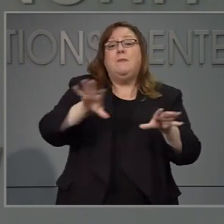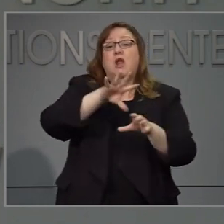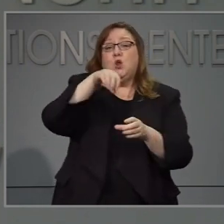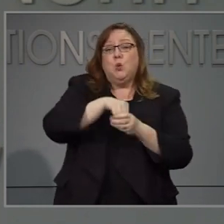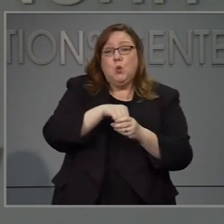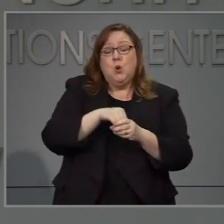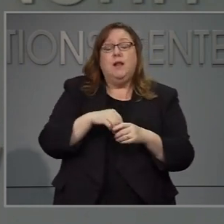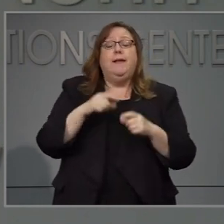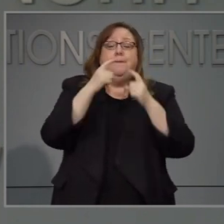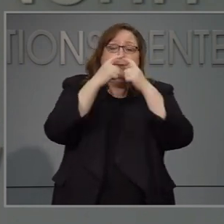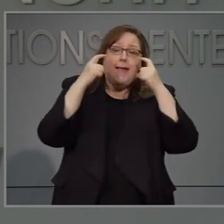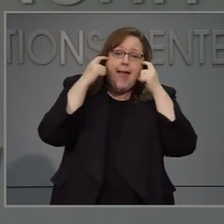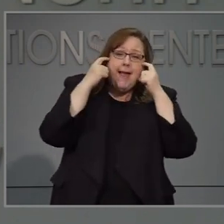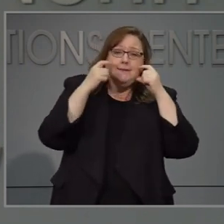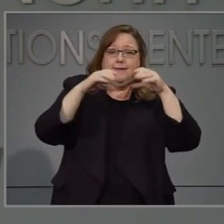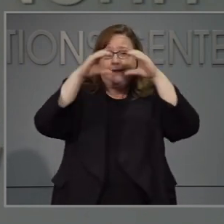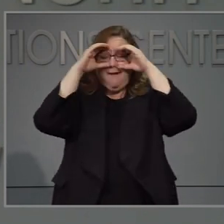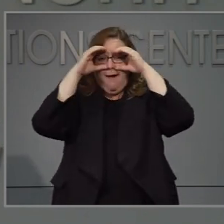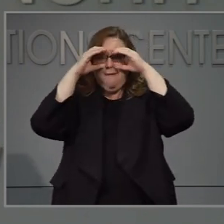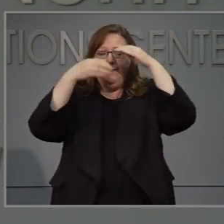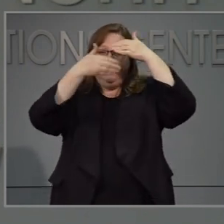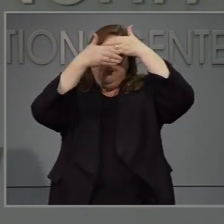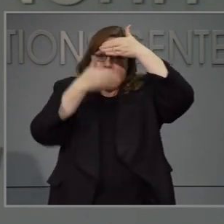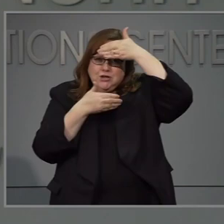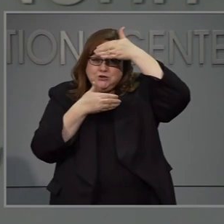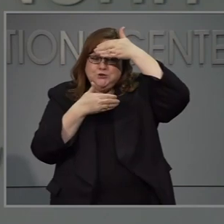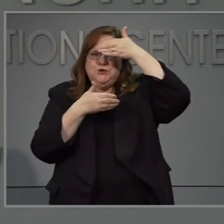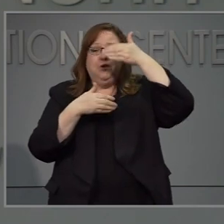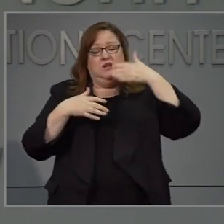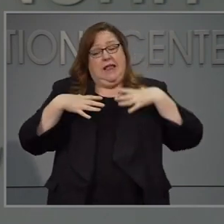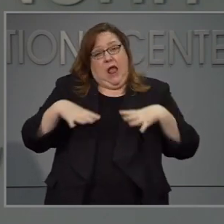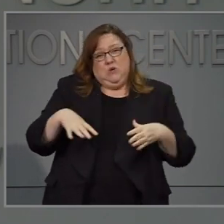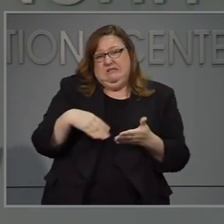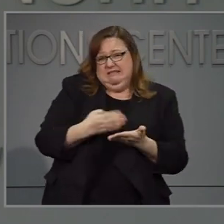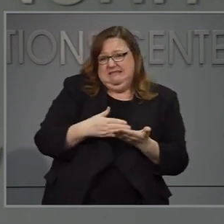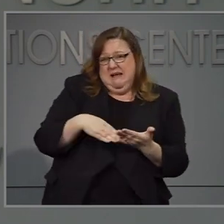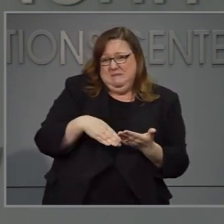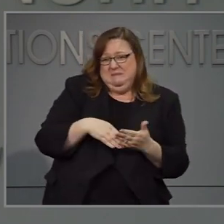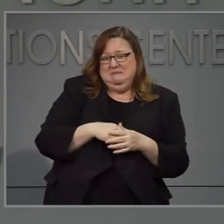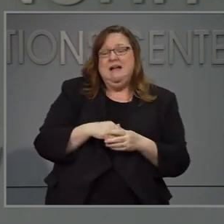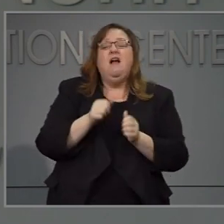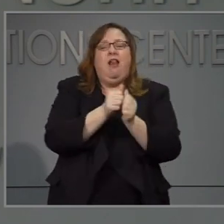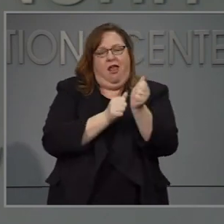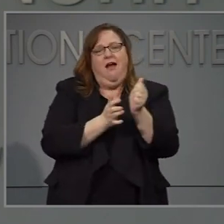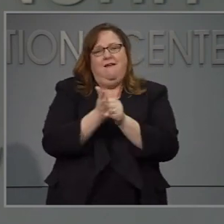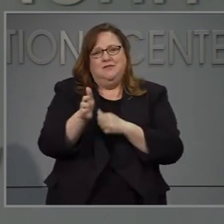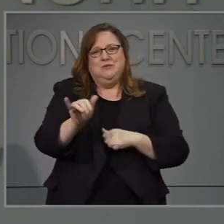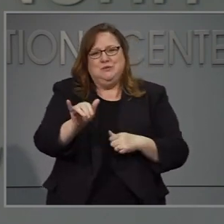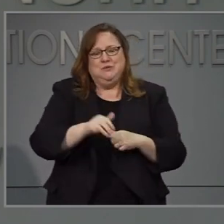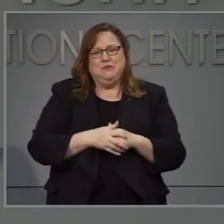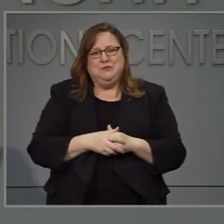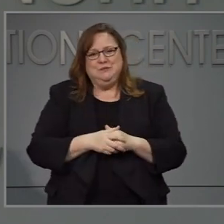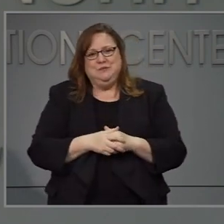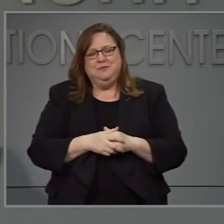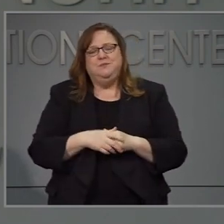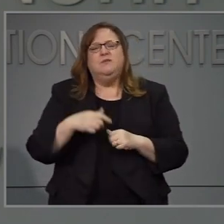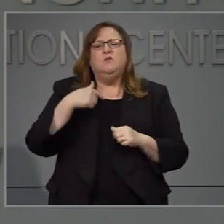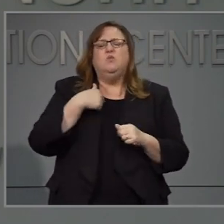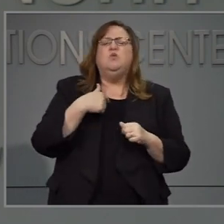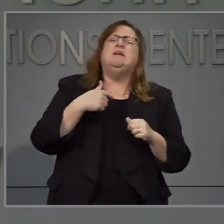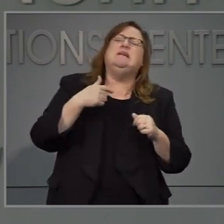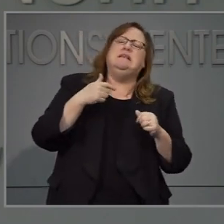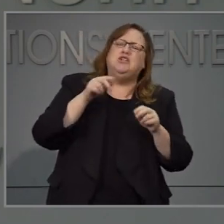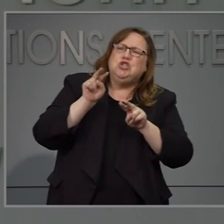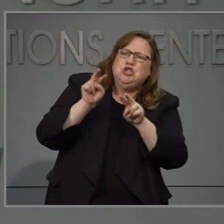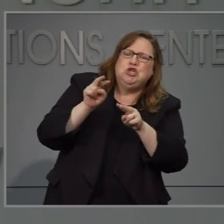caretas gafas coberturas para cabello y zapatos y unas cuantas batas al nosotros empezar a relajar las